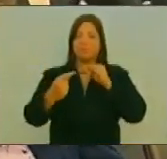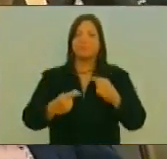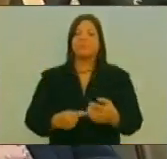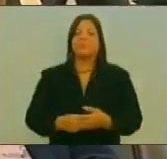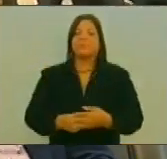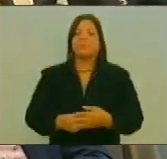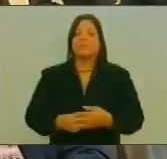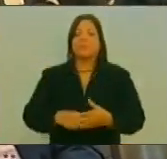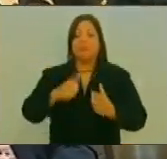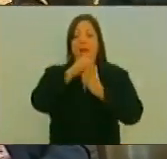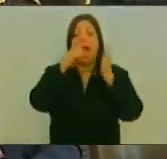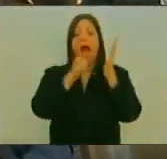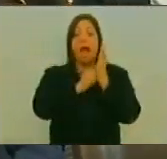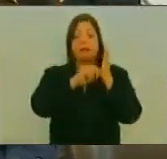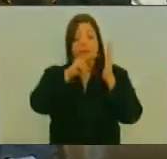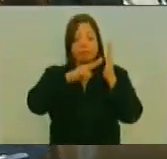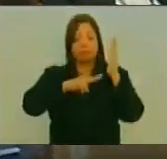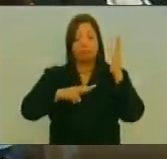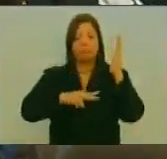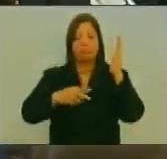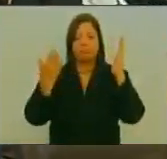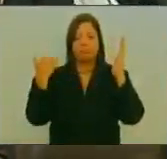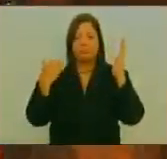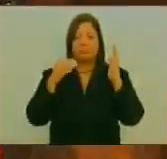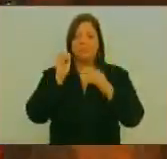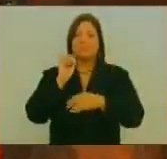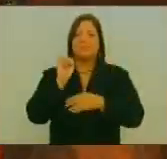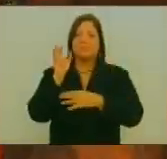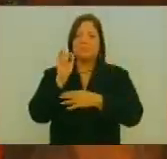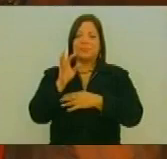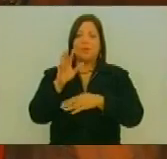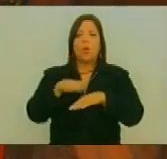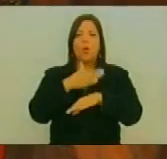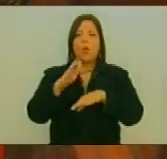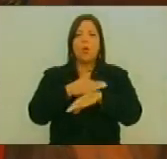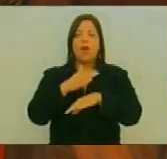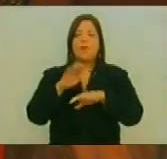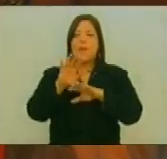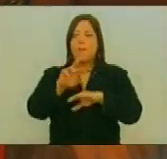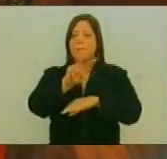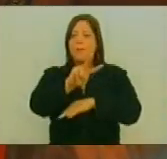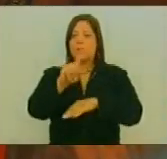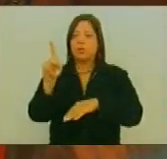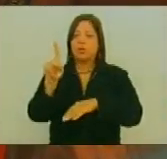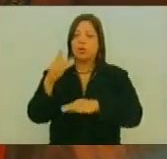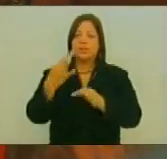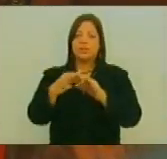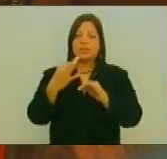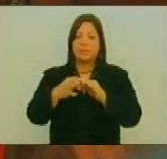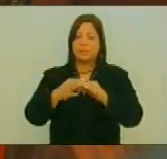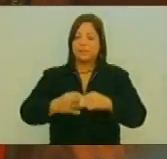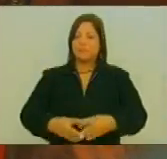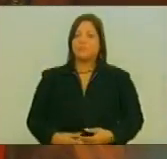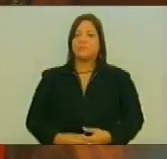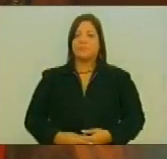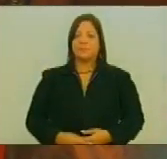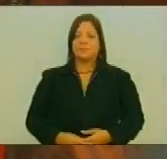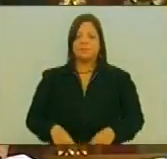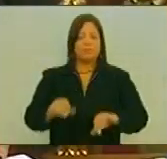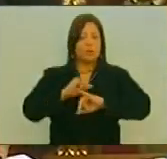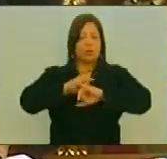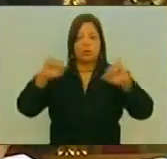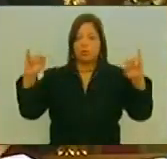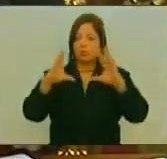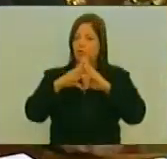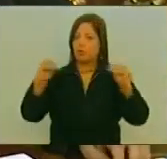Acta Leída En La Sesión Ordinaria Del Jueves 21 De Septiembre De 2017 Es Todo